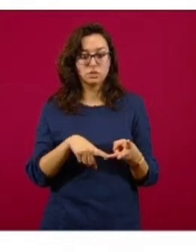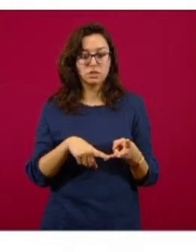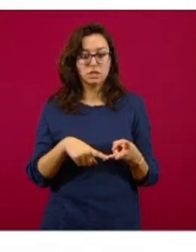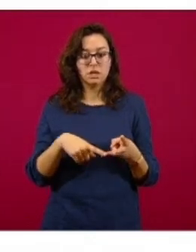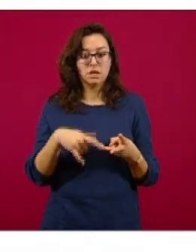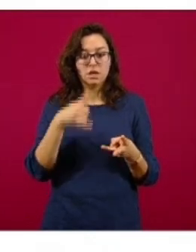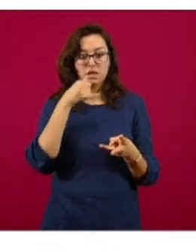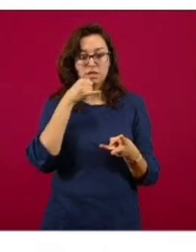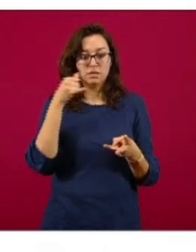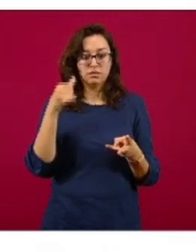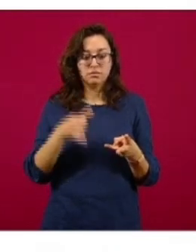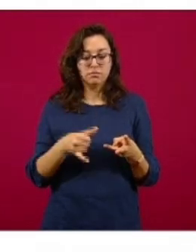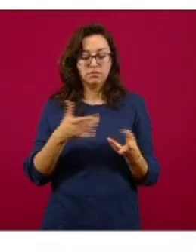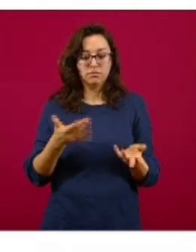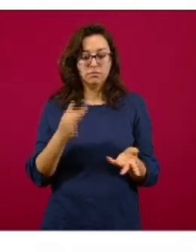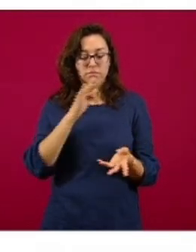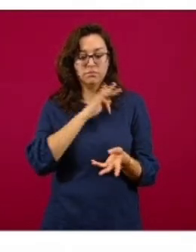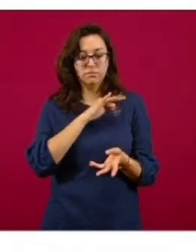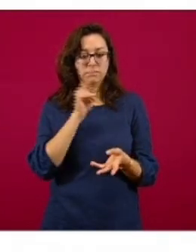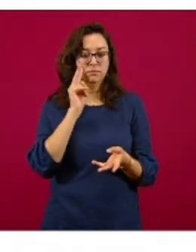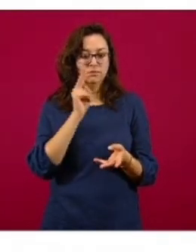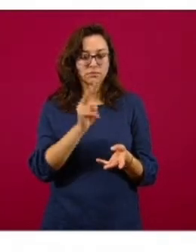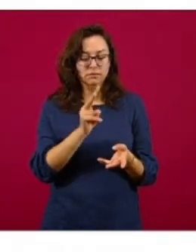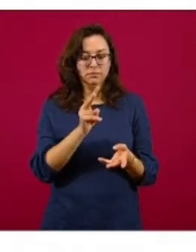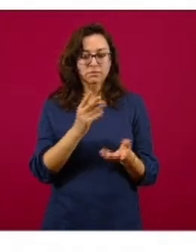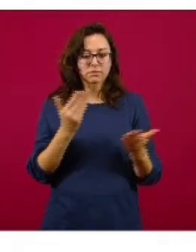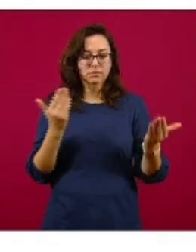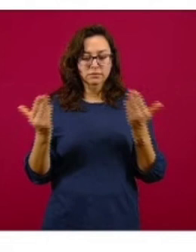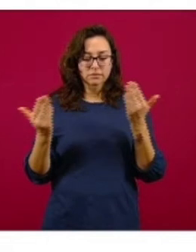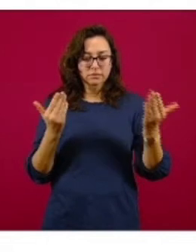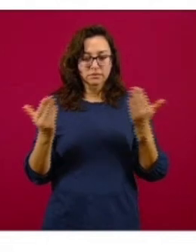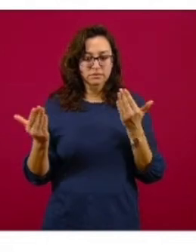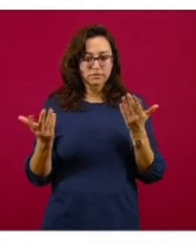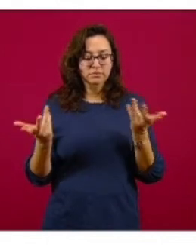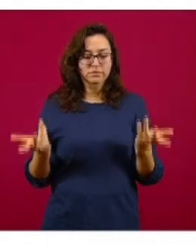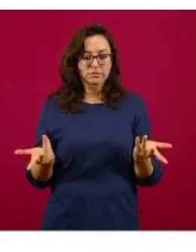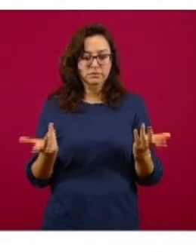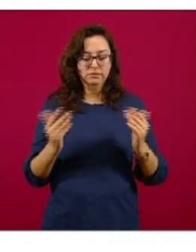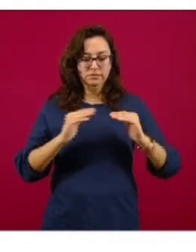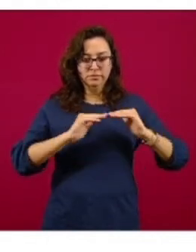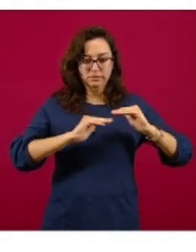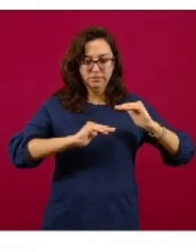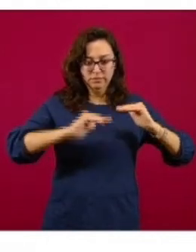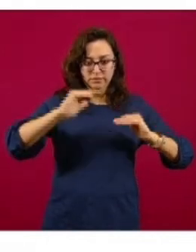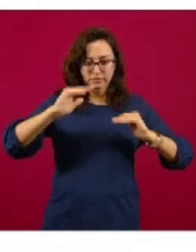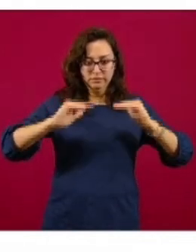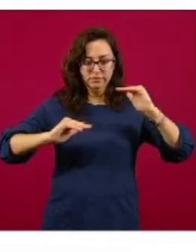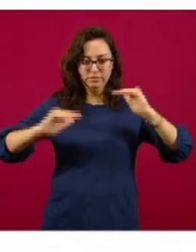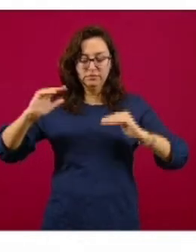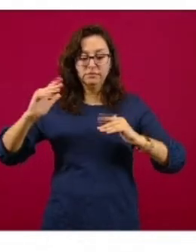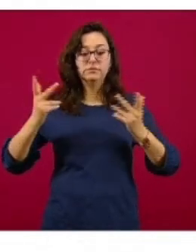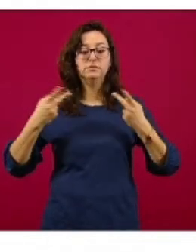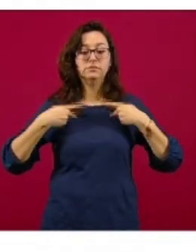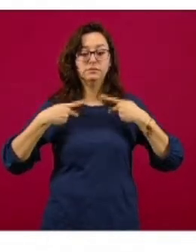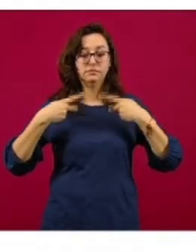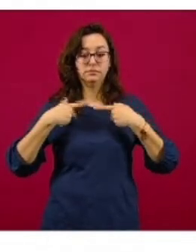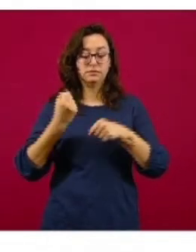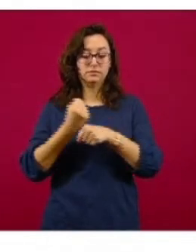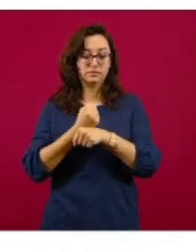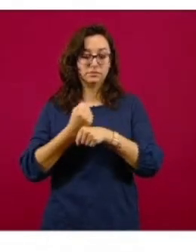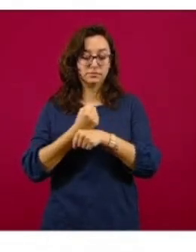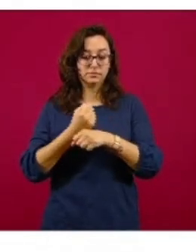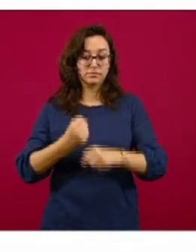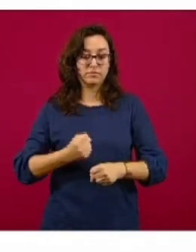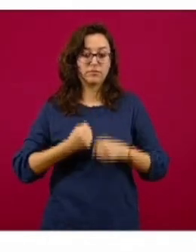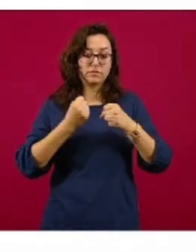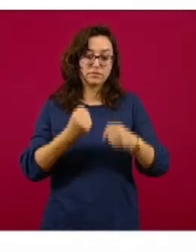Italia. Y ven ustedes cómo en esa época las prevalencias o las proporciones de personas con anticuerpo, pues todas estaban